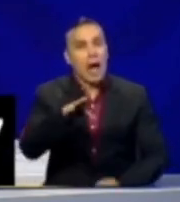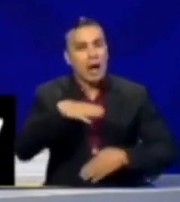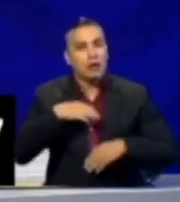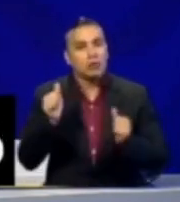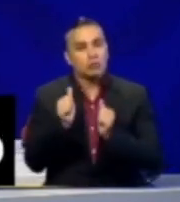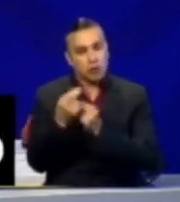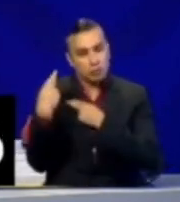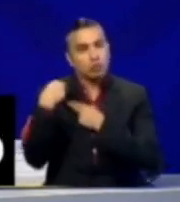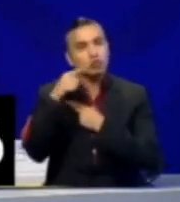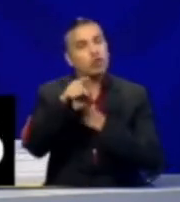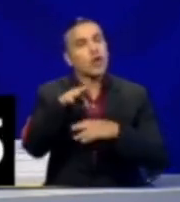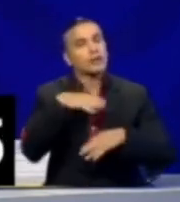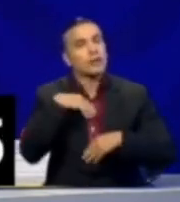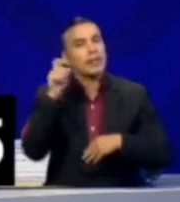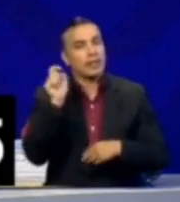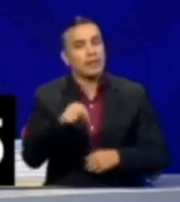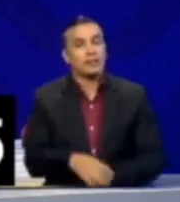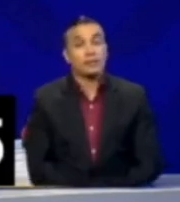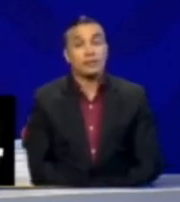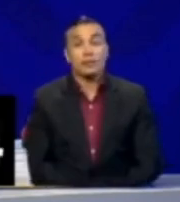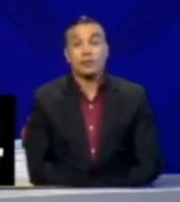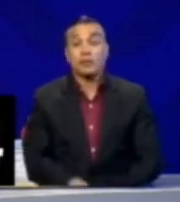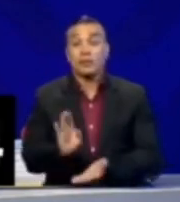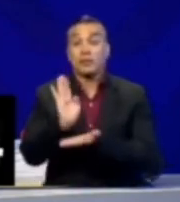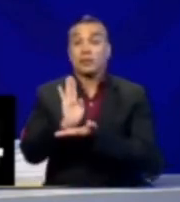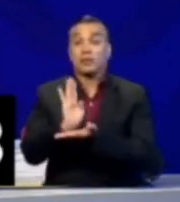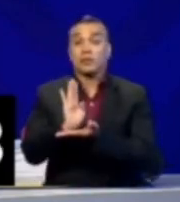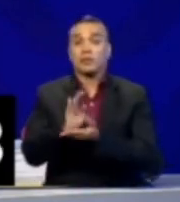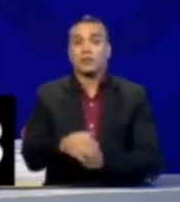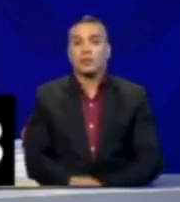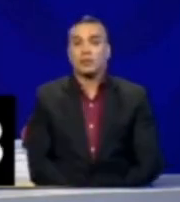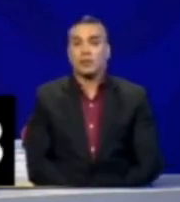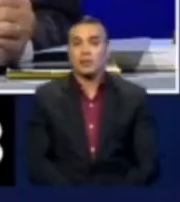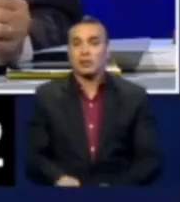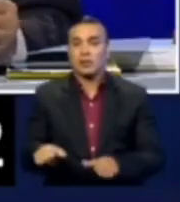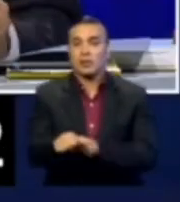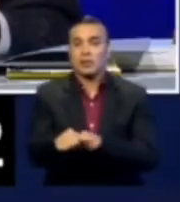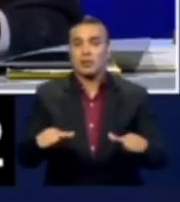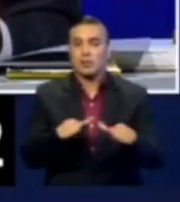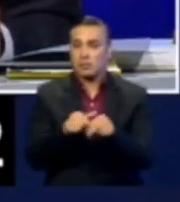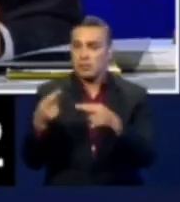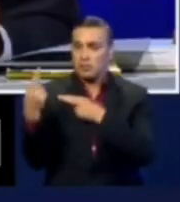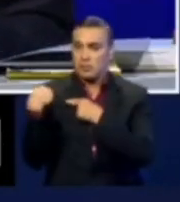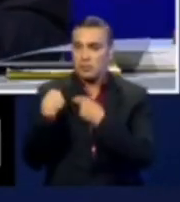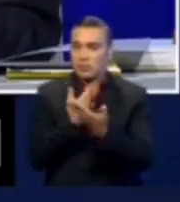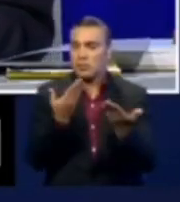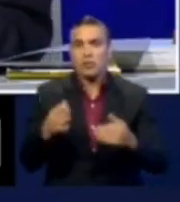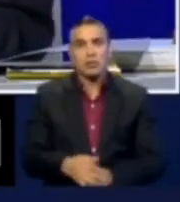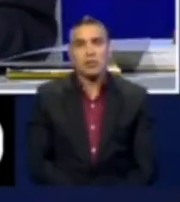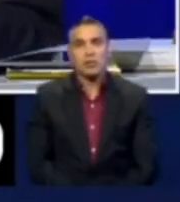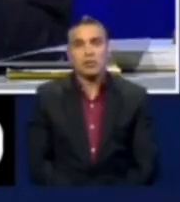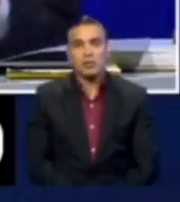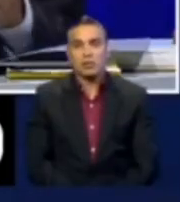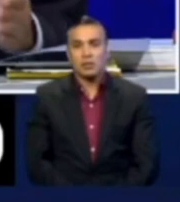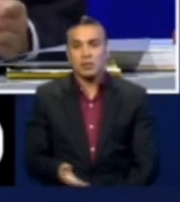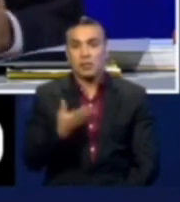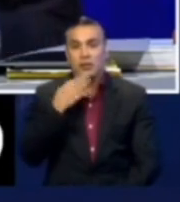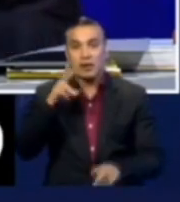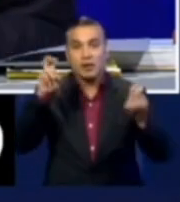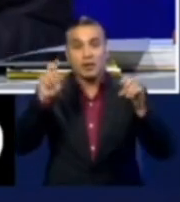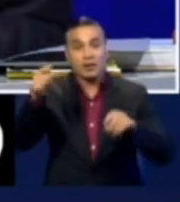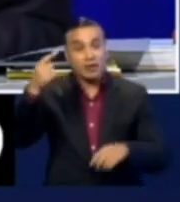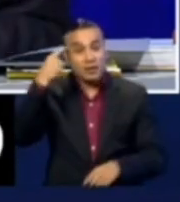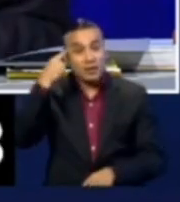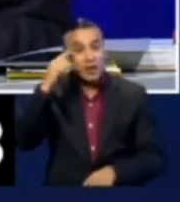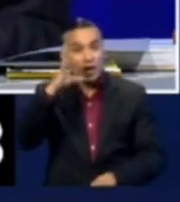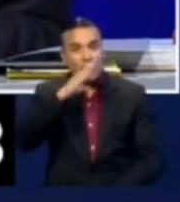con responsabilidad en cuanto al Seguro Social una administración responsable que no le entregue, como en el caso del